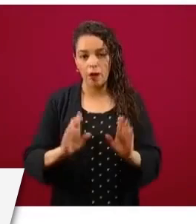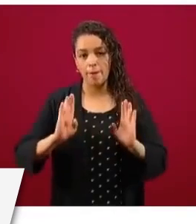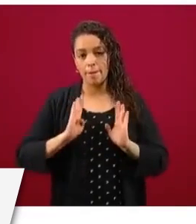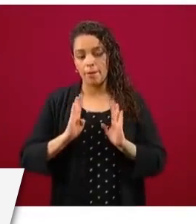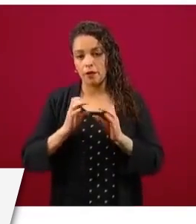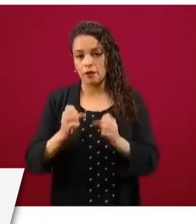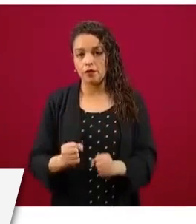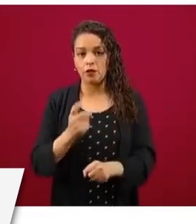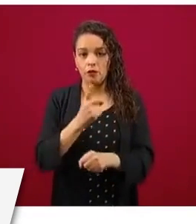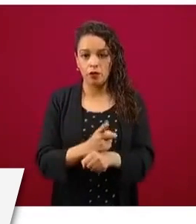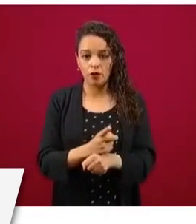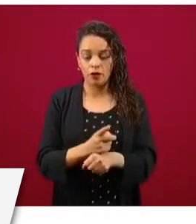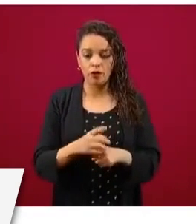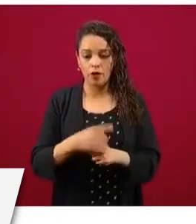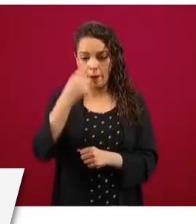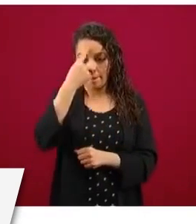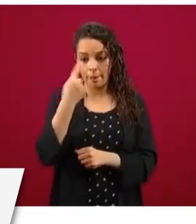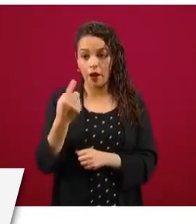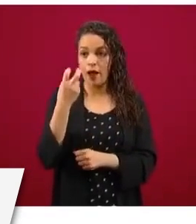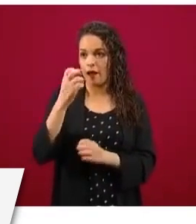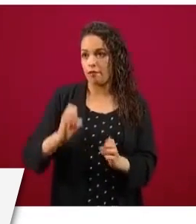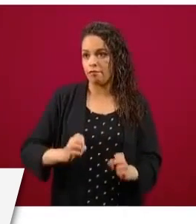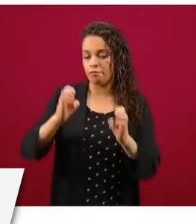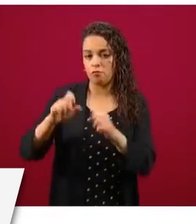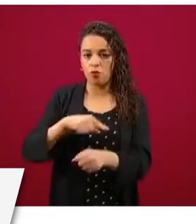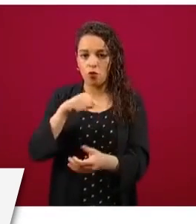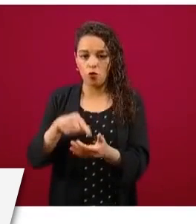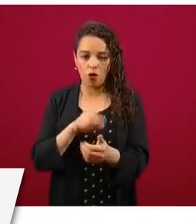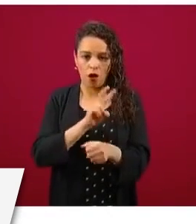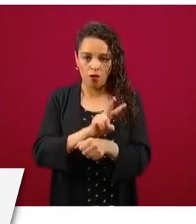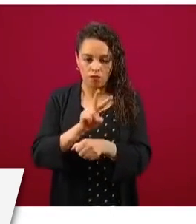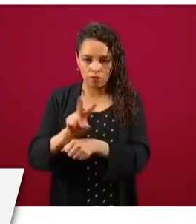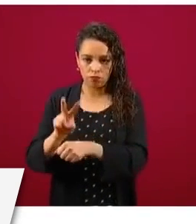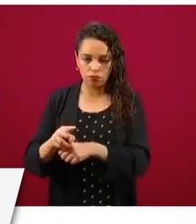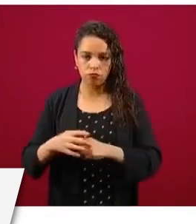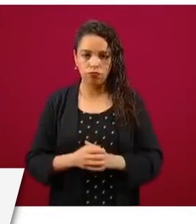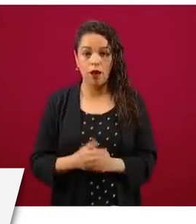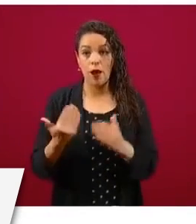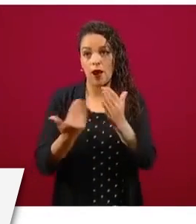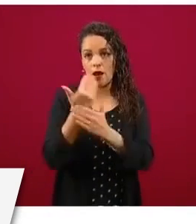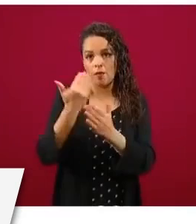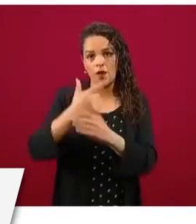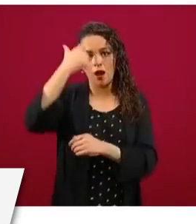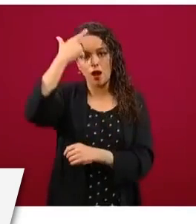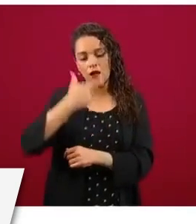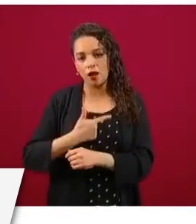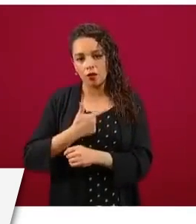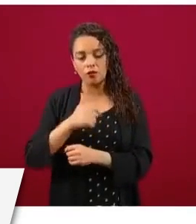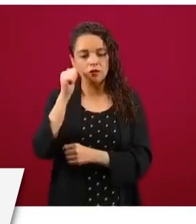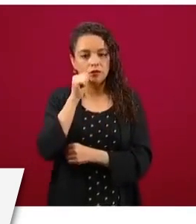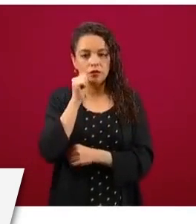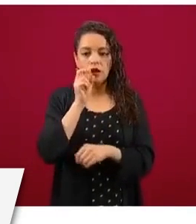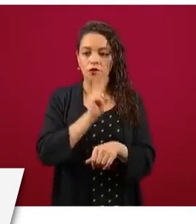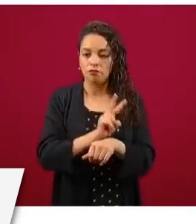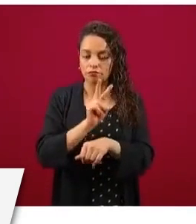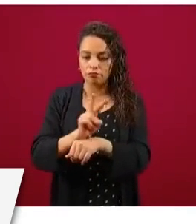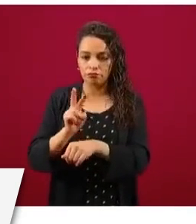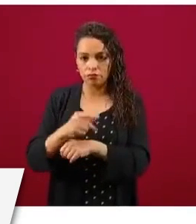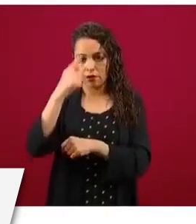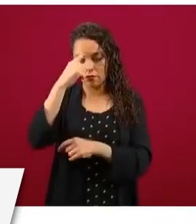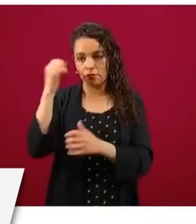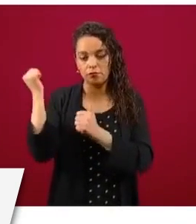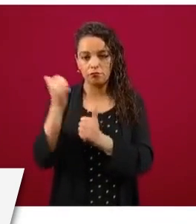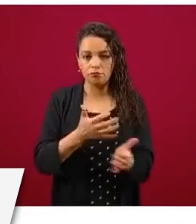de seguridad a inmediaciones de la instalación, patrullajes, diurnos y nocturnos, resguardan terminales de abastecimiento y